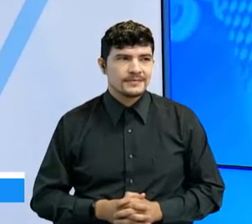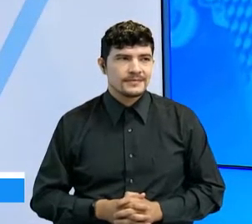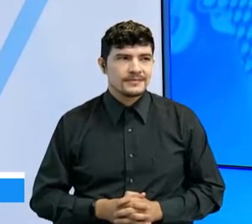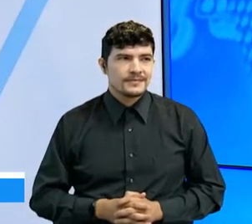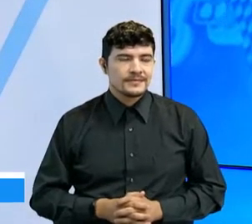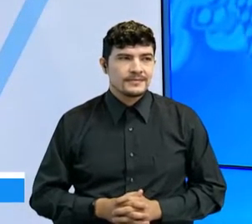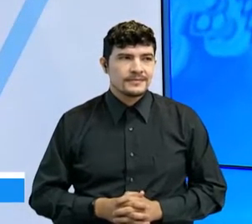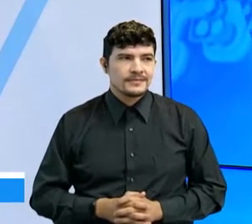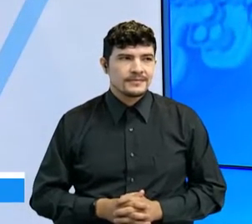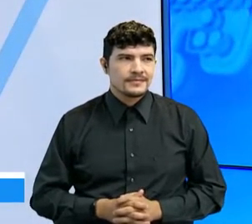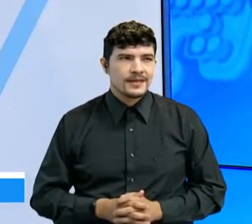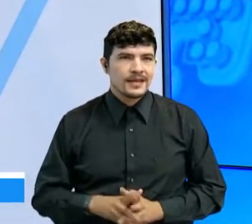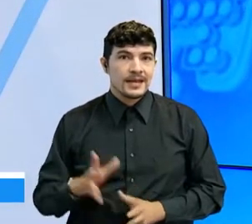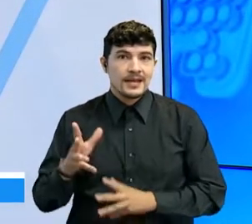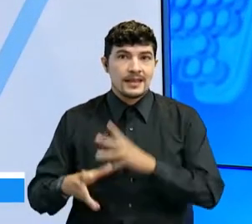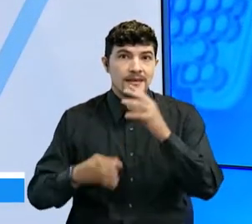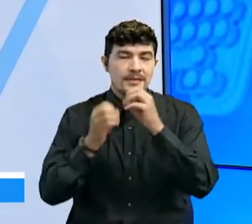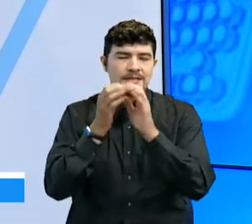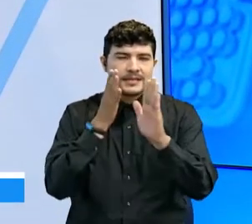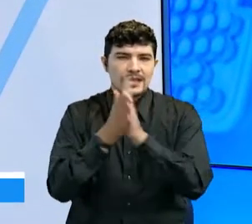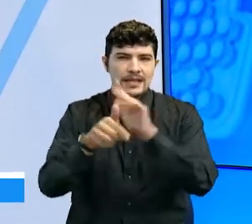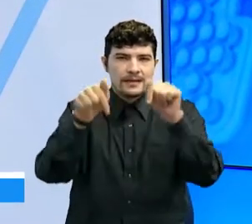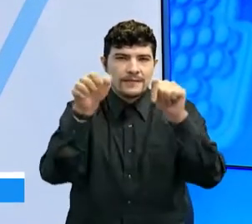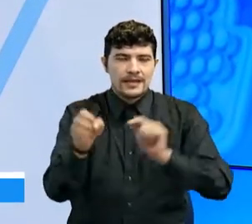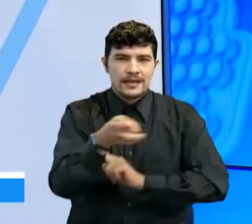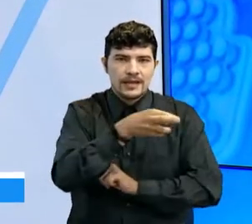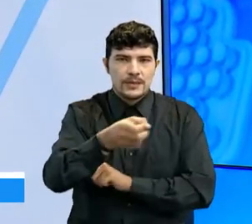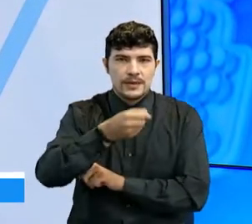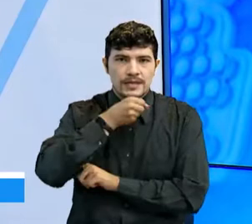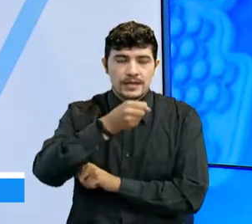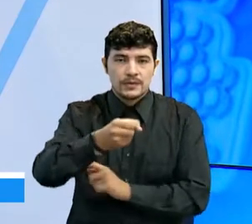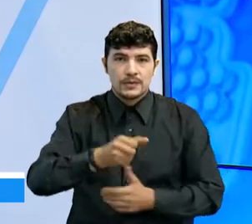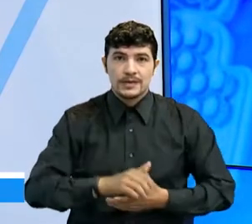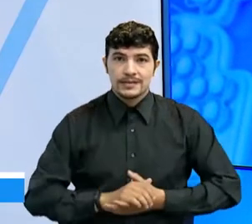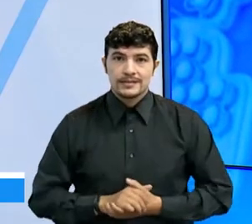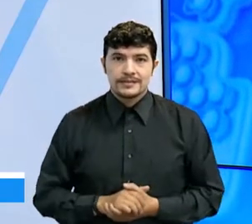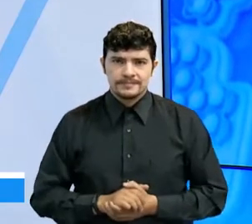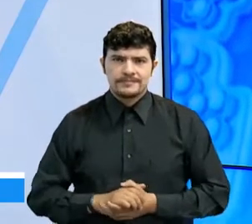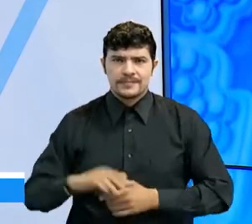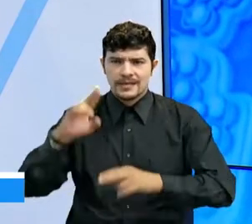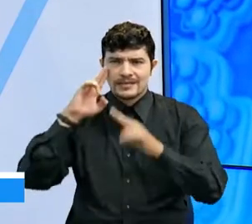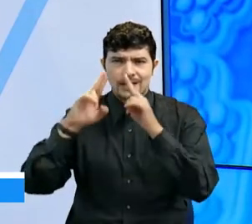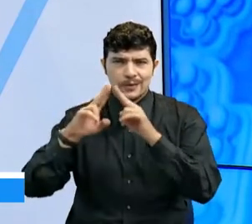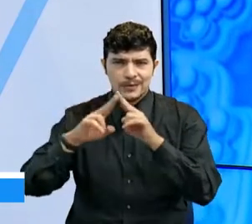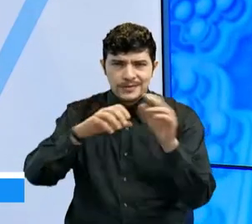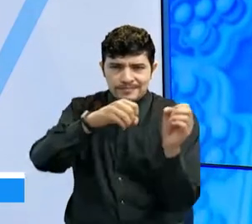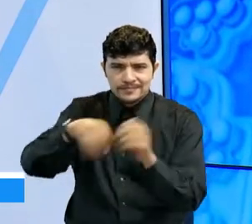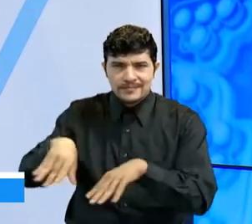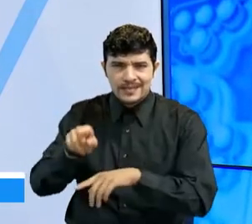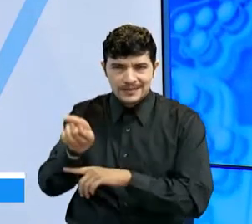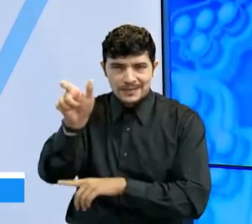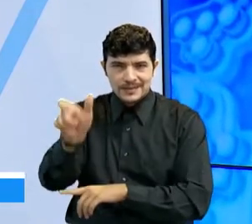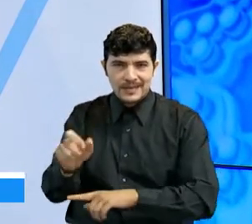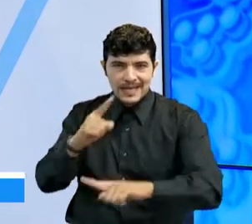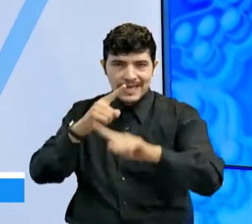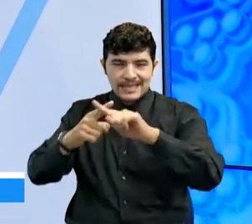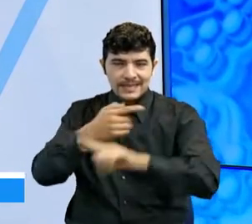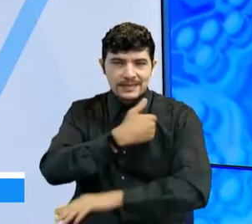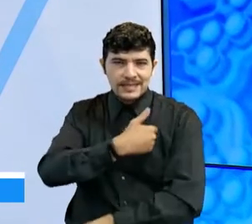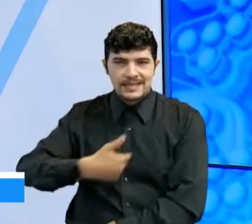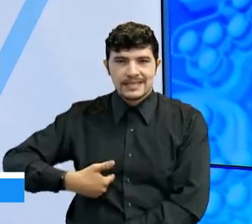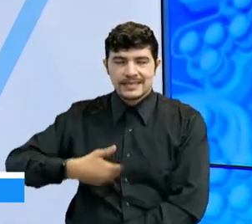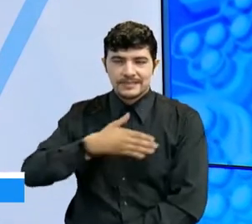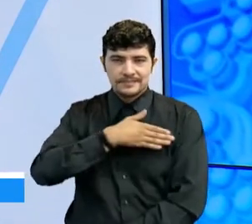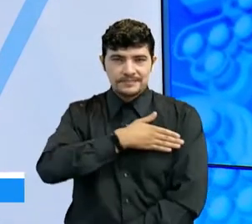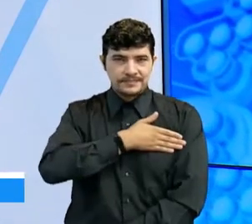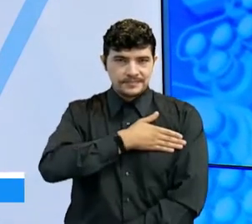de Continuamos con más información en Oriente Noticias. Luego de conocerse la renuncia por parte del expresidente Álvaro Uribe Vélez al Senado de la